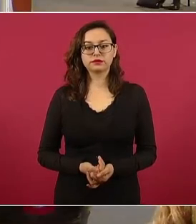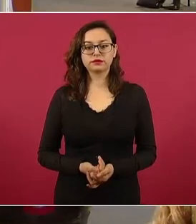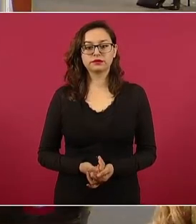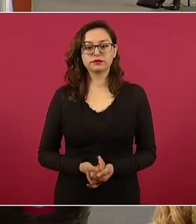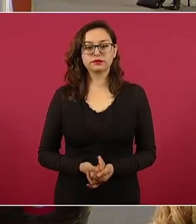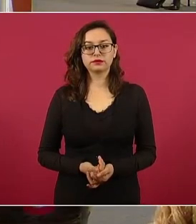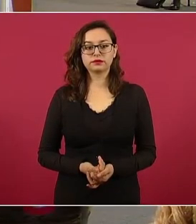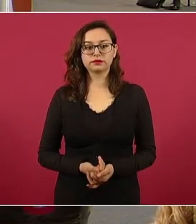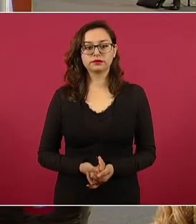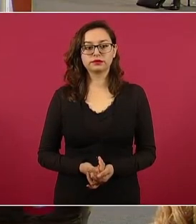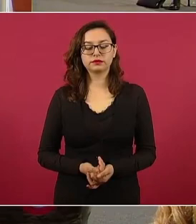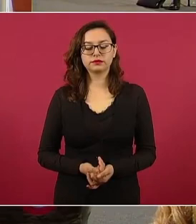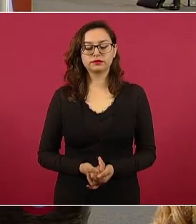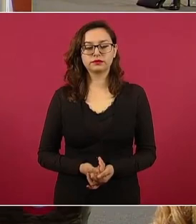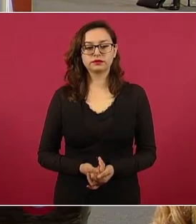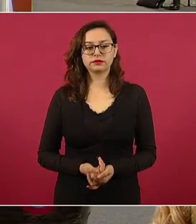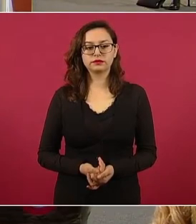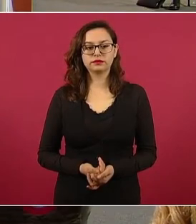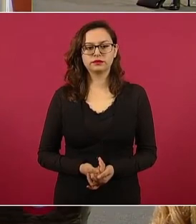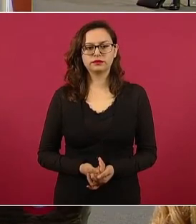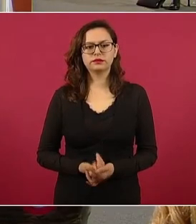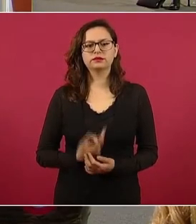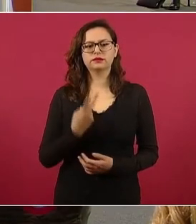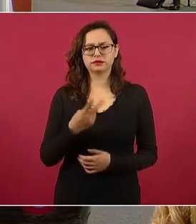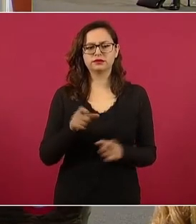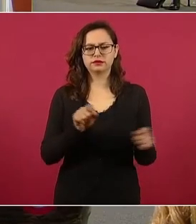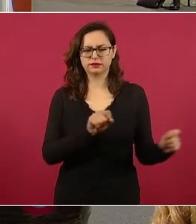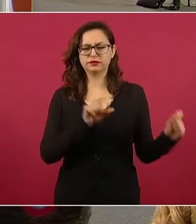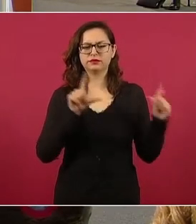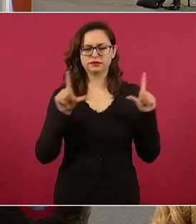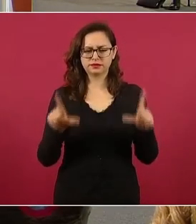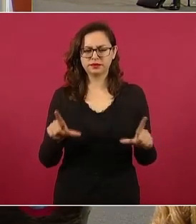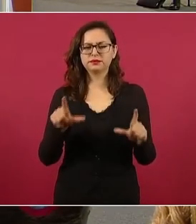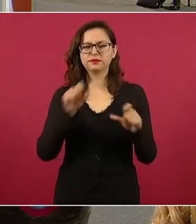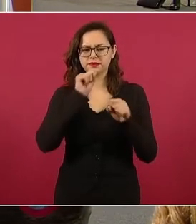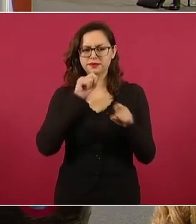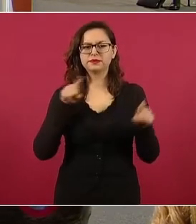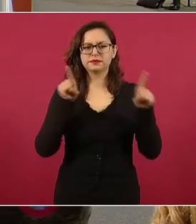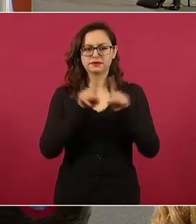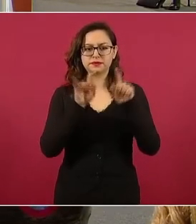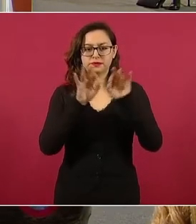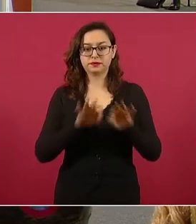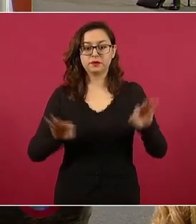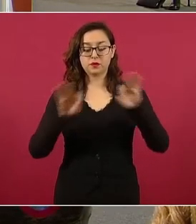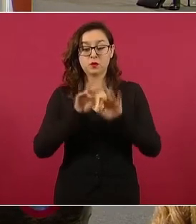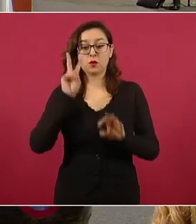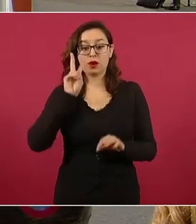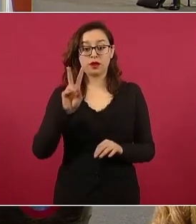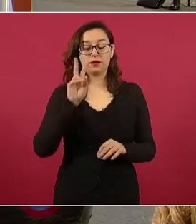Este también es importante, aquí fue subiendo, subiendo,